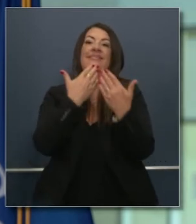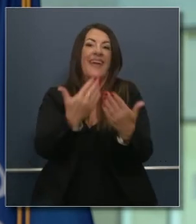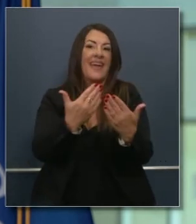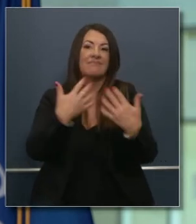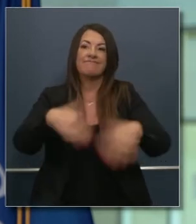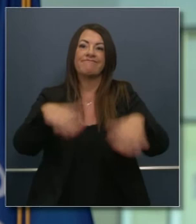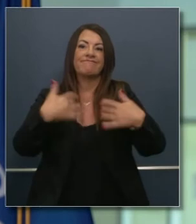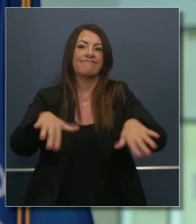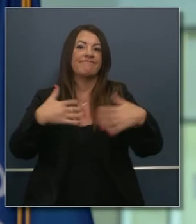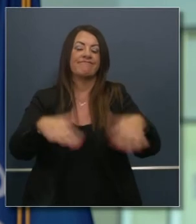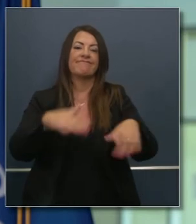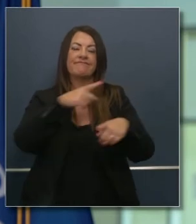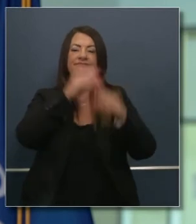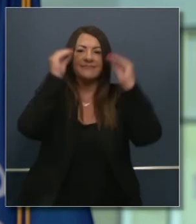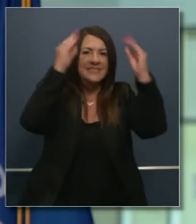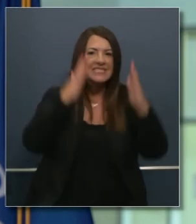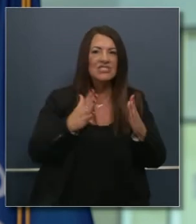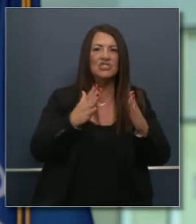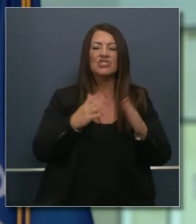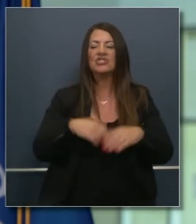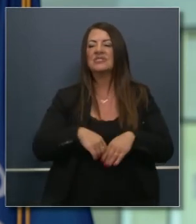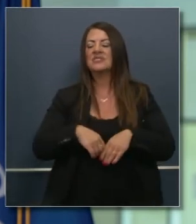los maestros y profesionales gracias